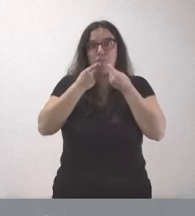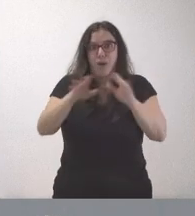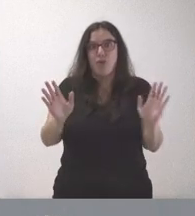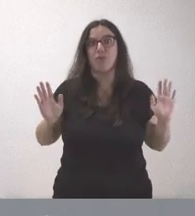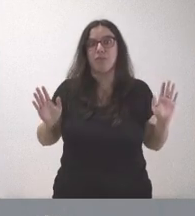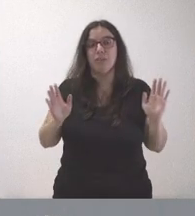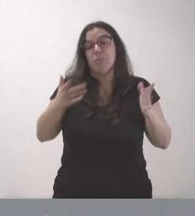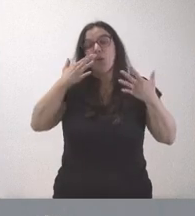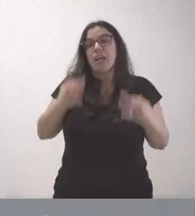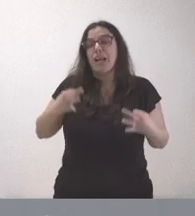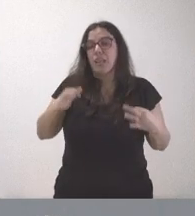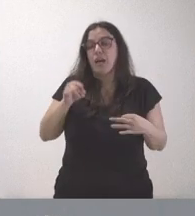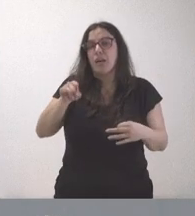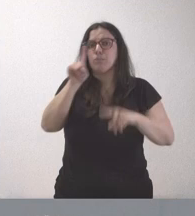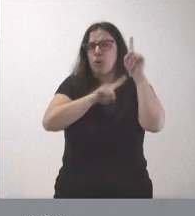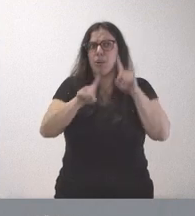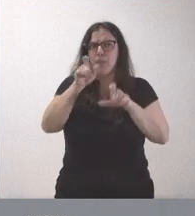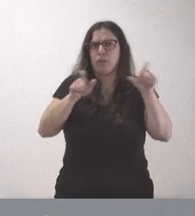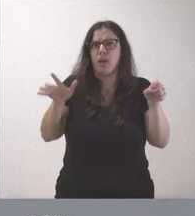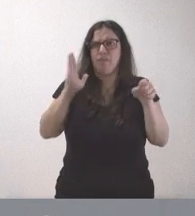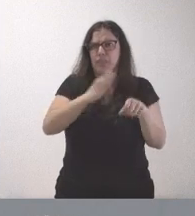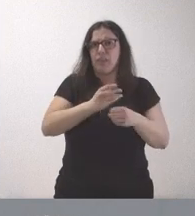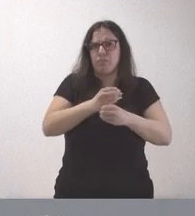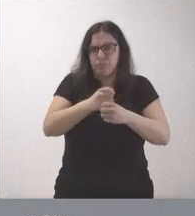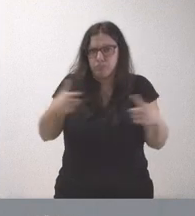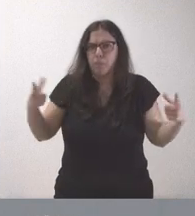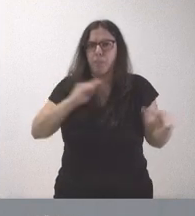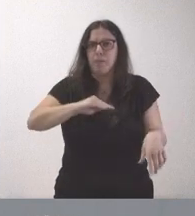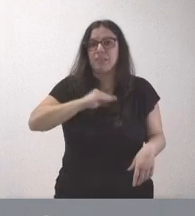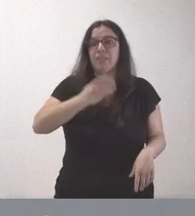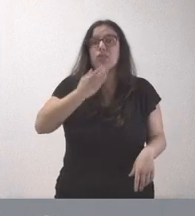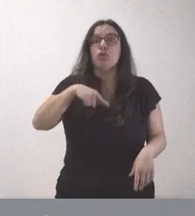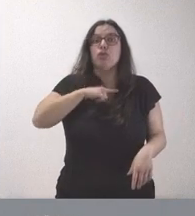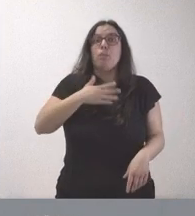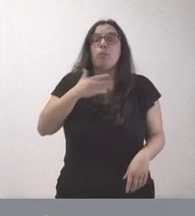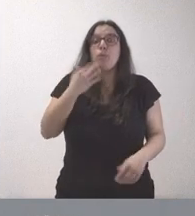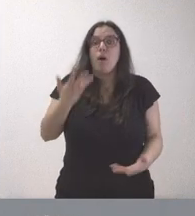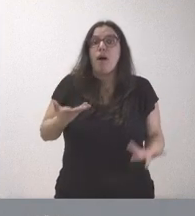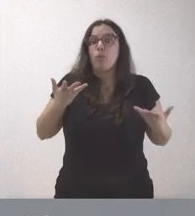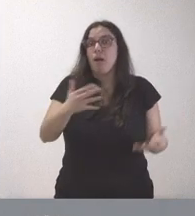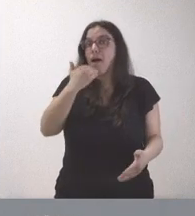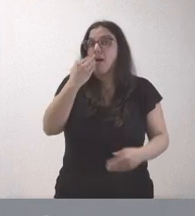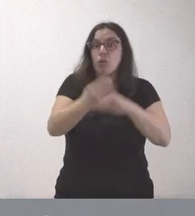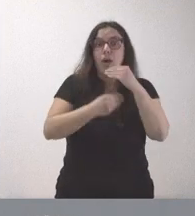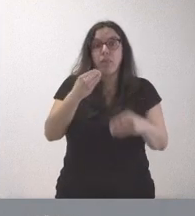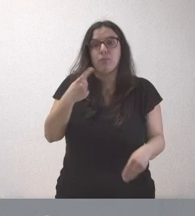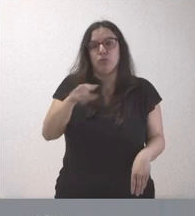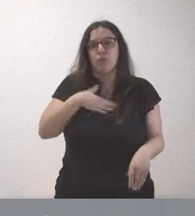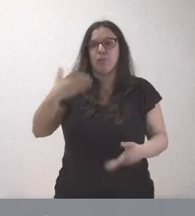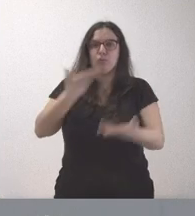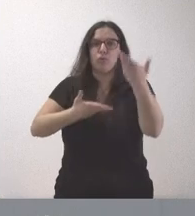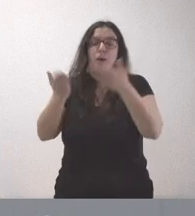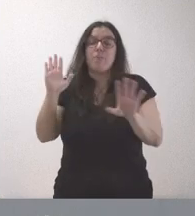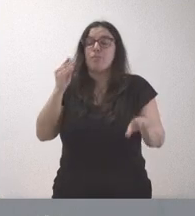Esta es una realidad de un problema de mucha gente. En la medida en que nosotros podamos hacer algo, pues nuestra intención sería poder colaborar,